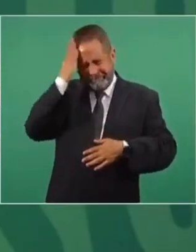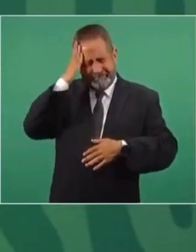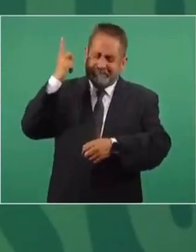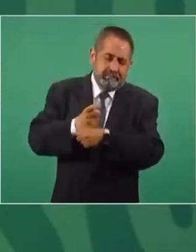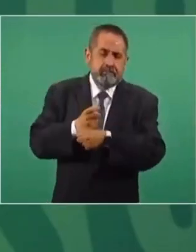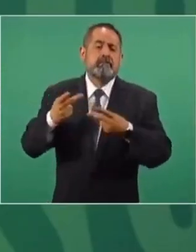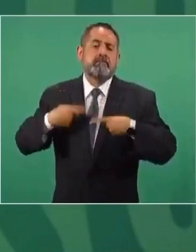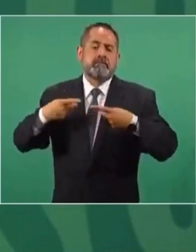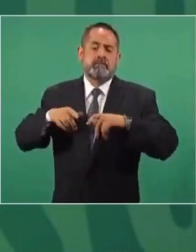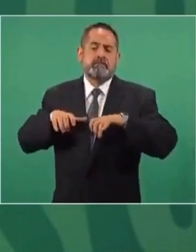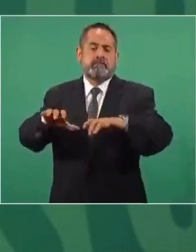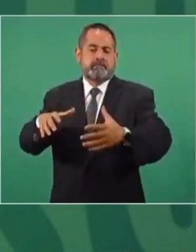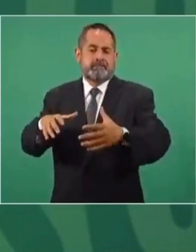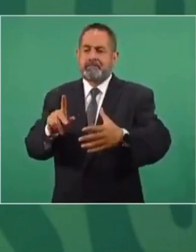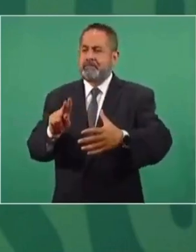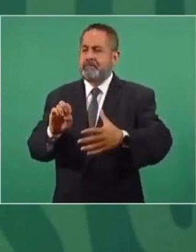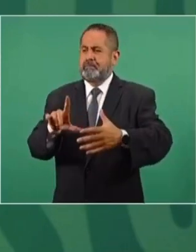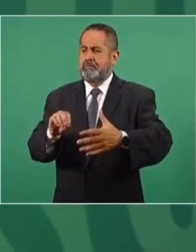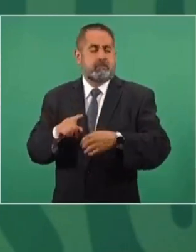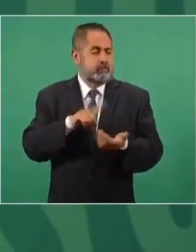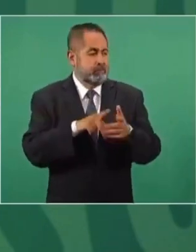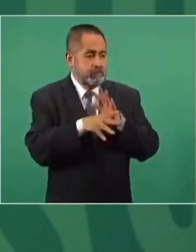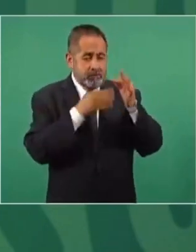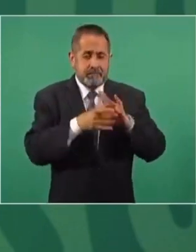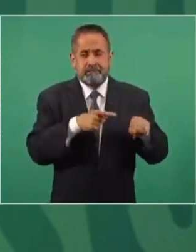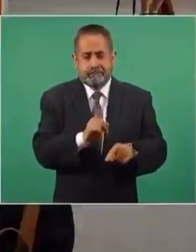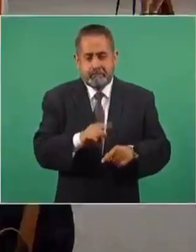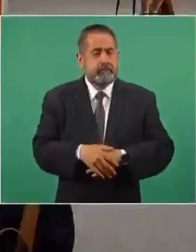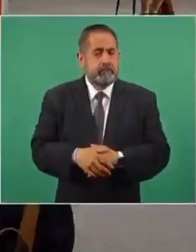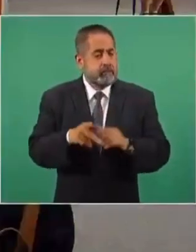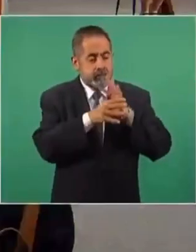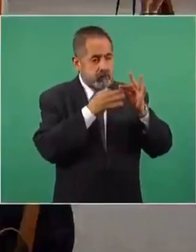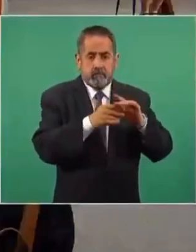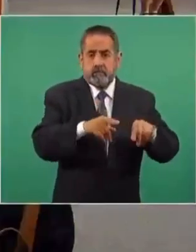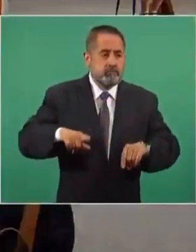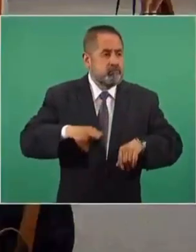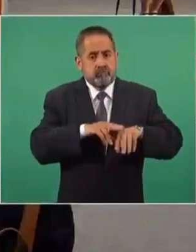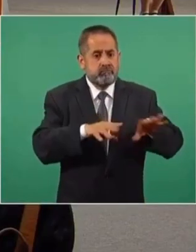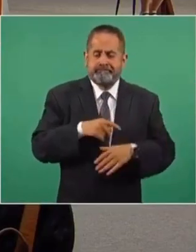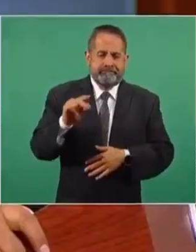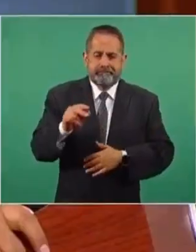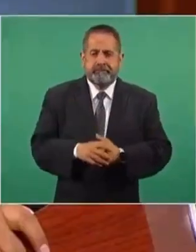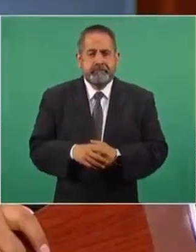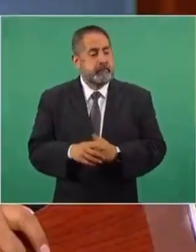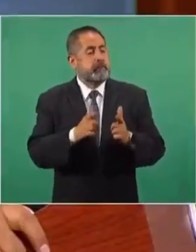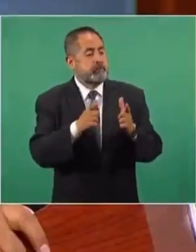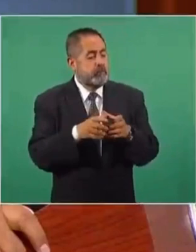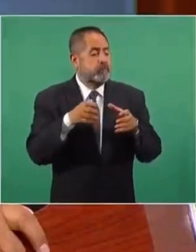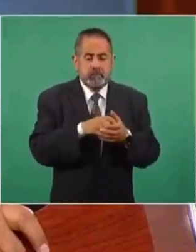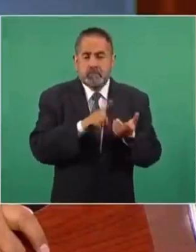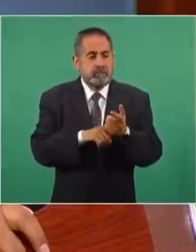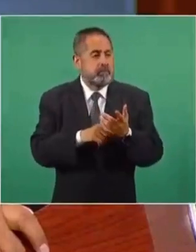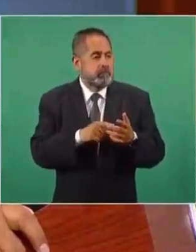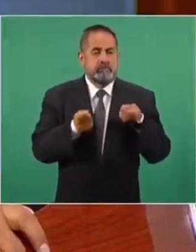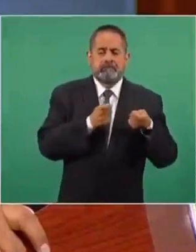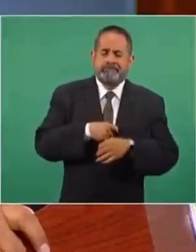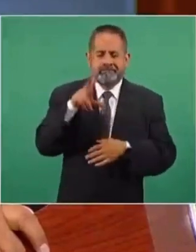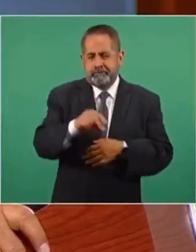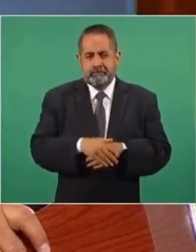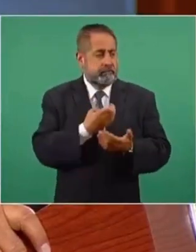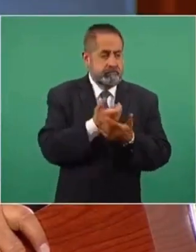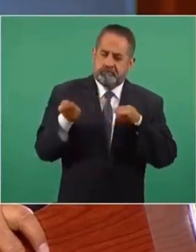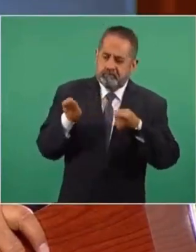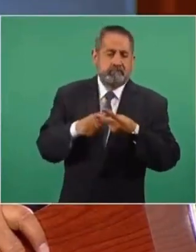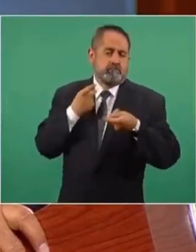no son los medios de información, no son los gobernantes, no son los grupos de intereses creados, no es el poder